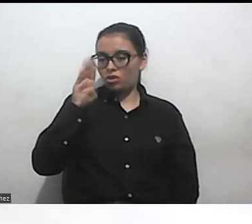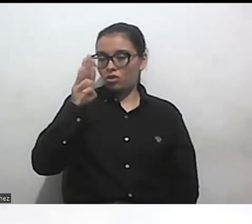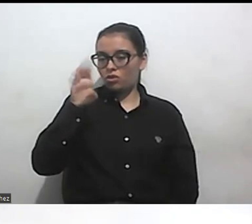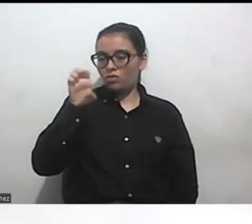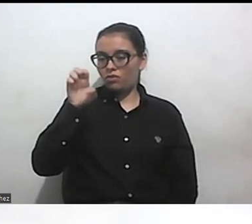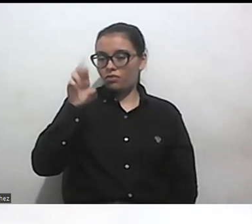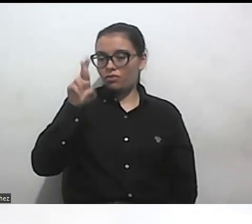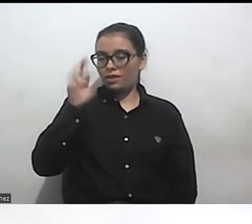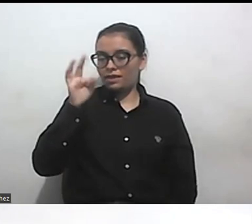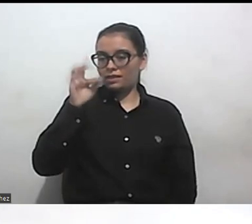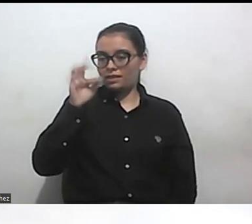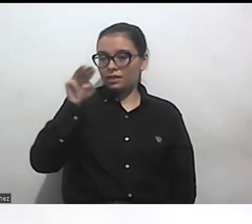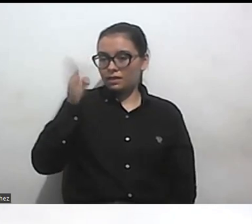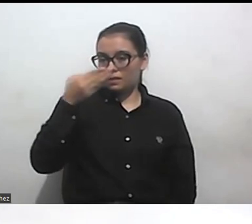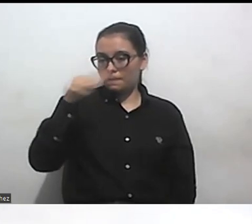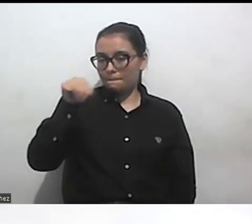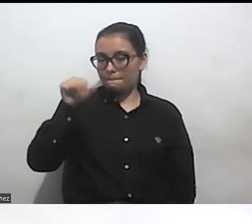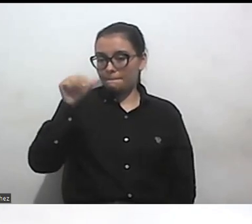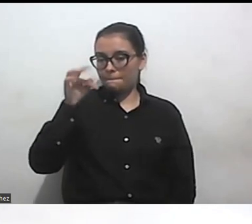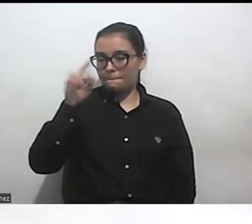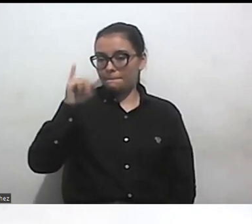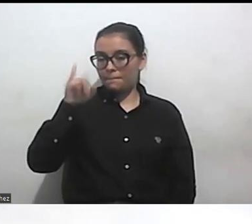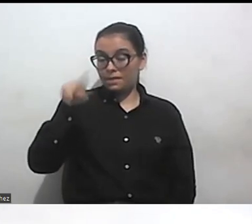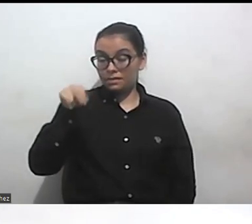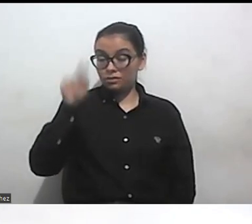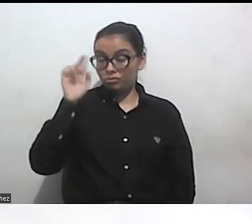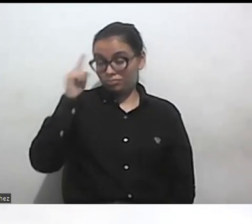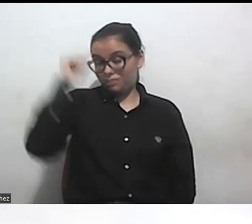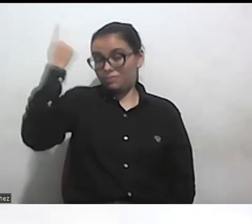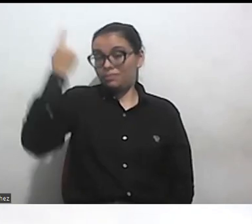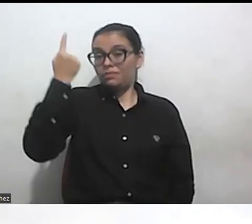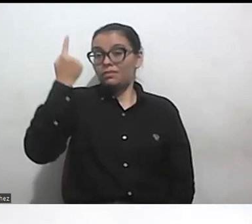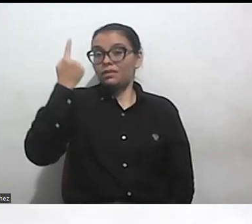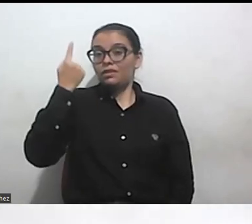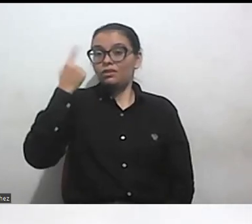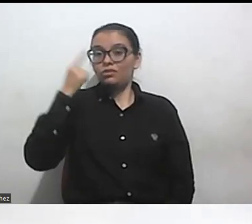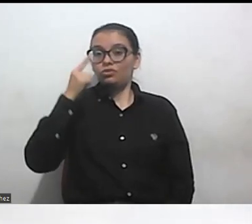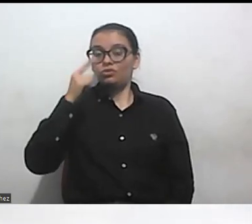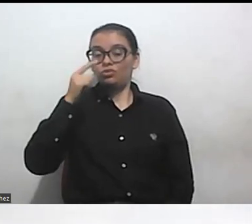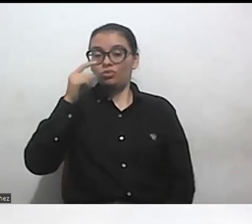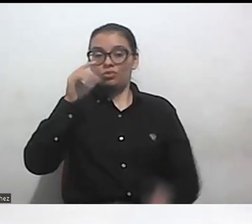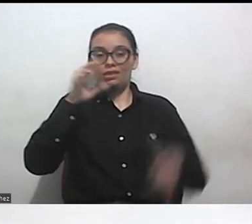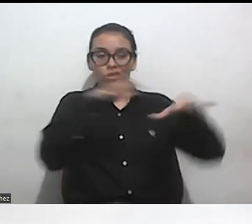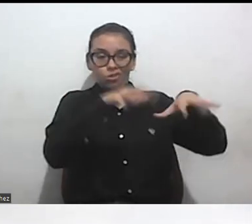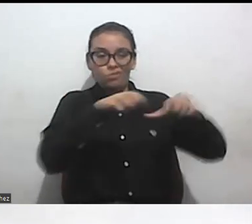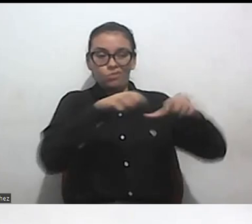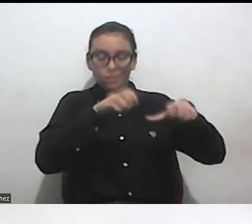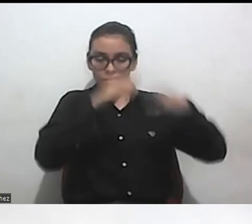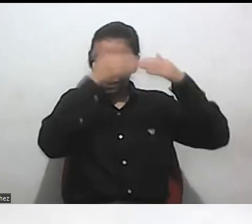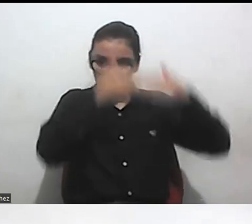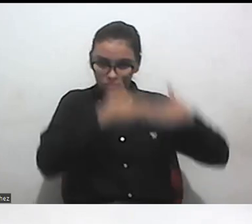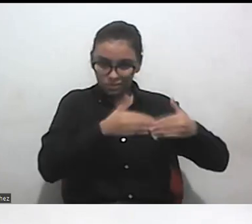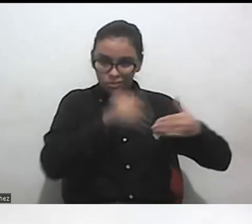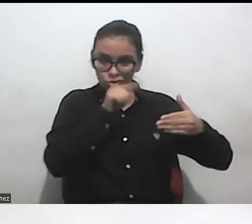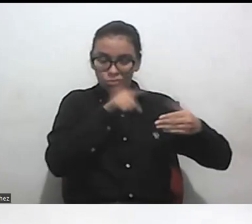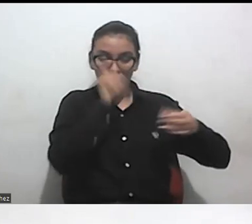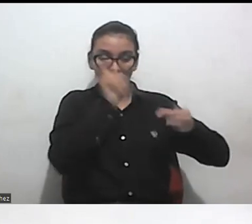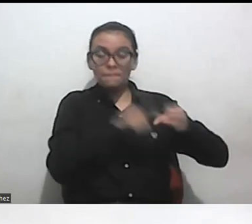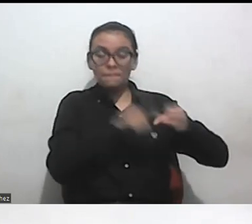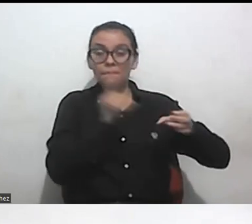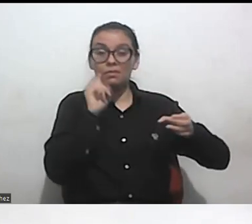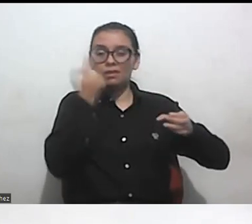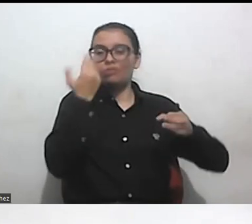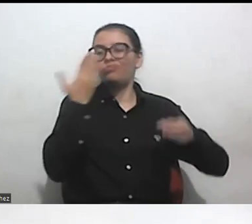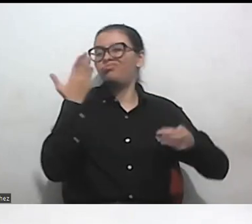comité de personas con discapacidad con discapacidad intelectual que llegó al comité de discapacidad y murió hace pocos días